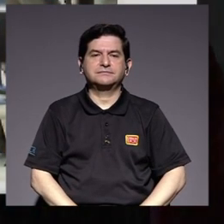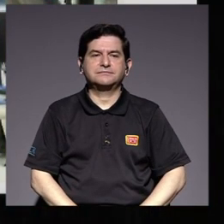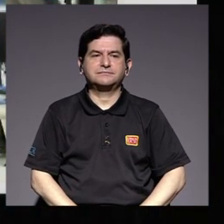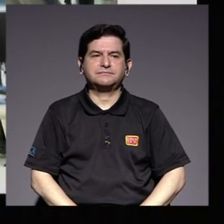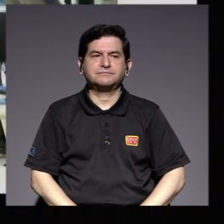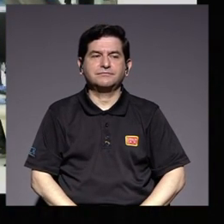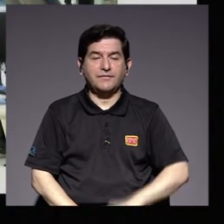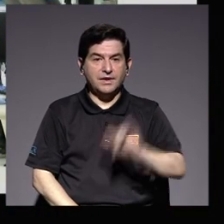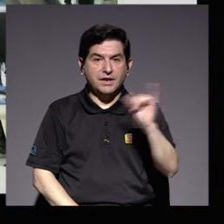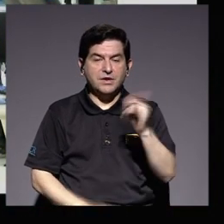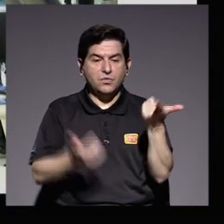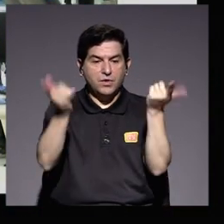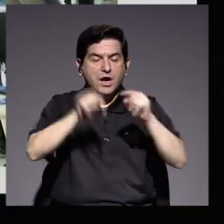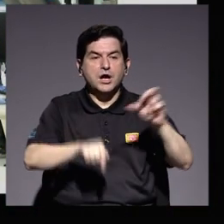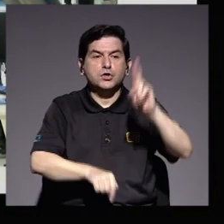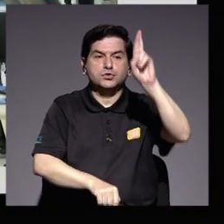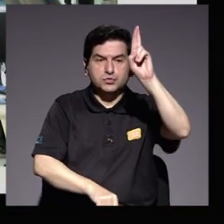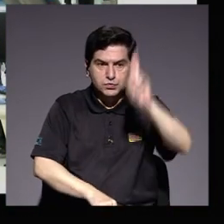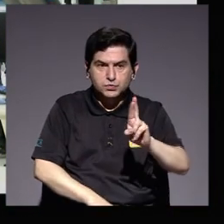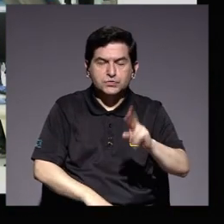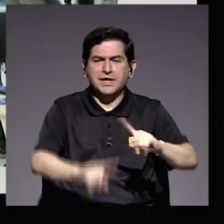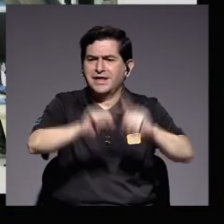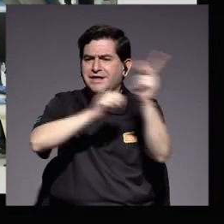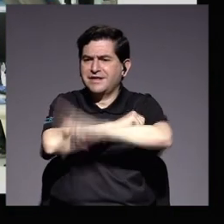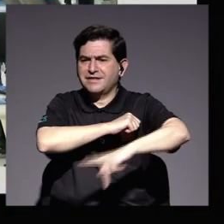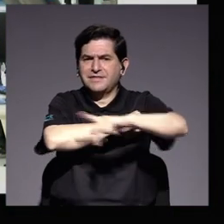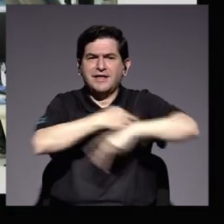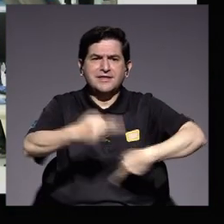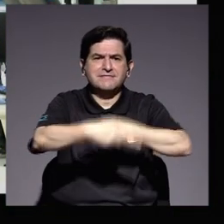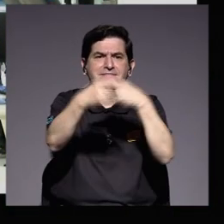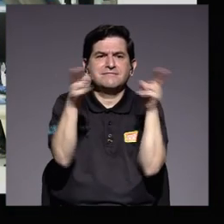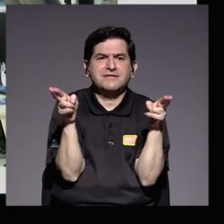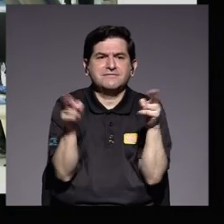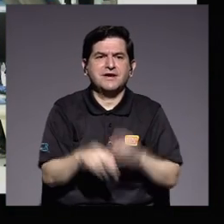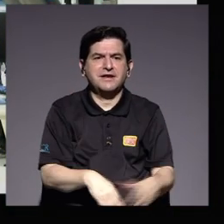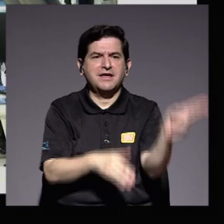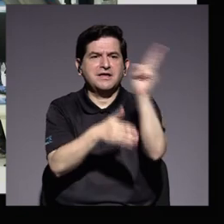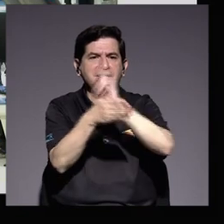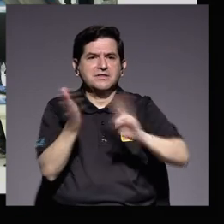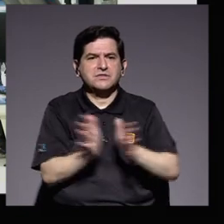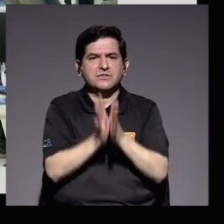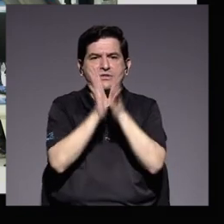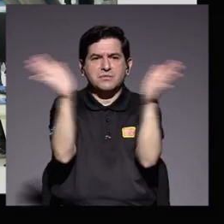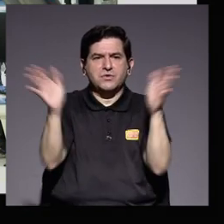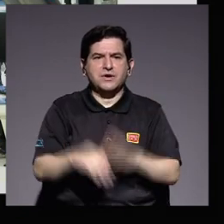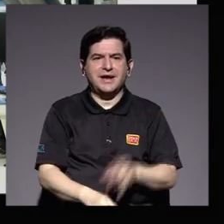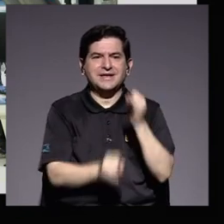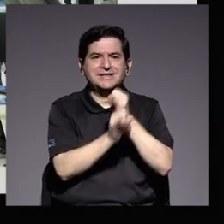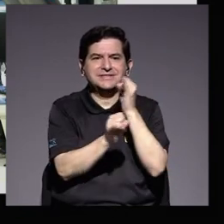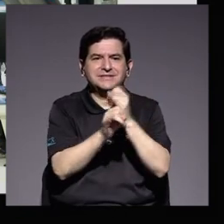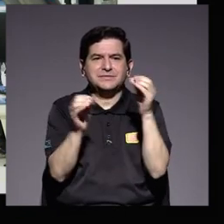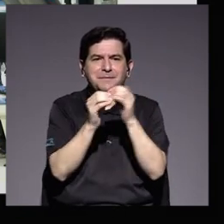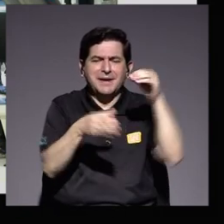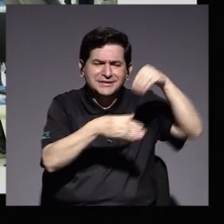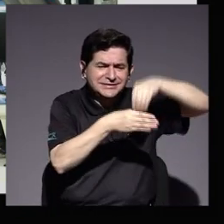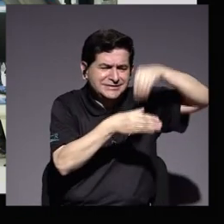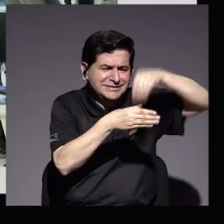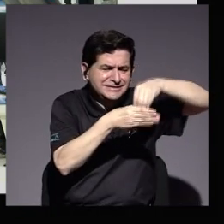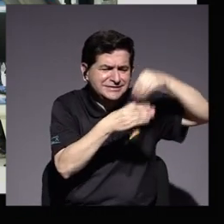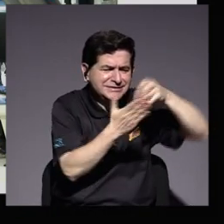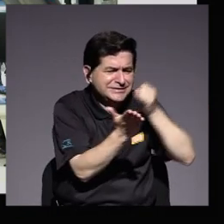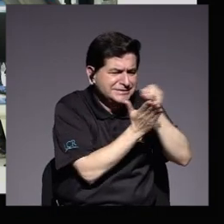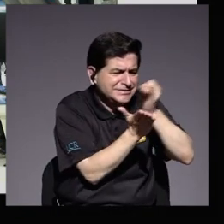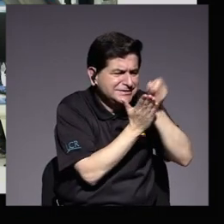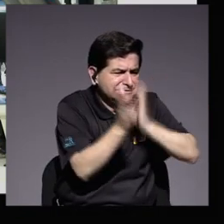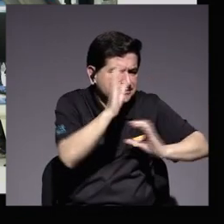Así como sucede en Costa Rica, en muchos países de la región, las universidades públicas son las instituciones que más invierten en investigación